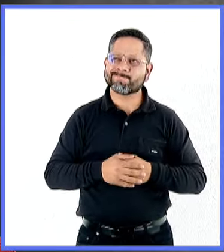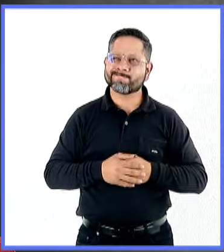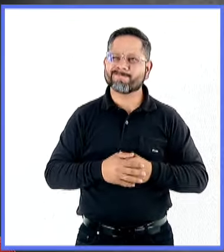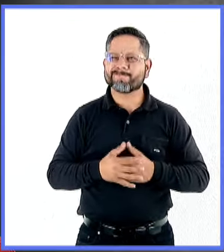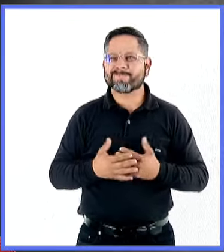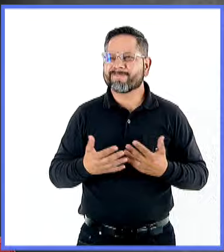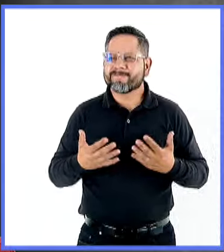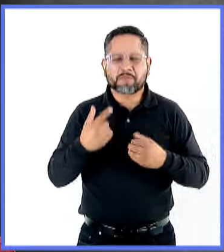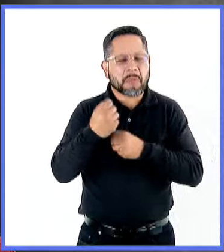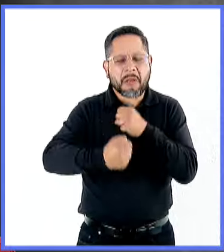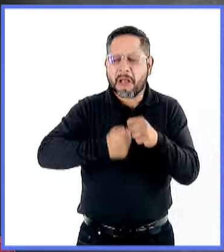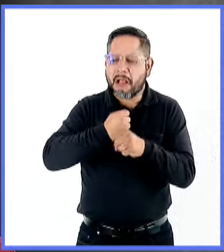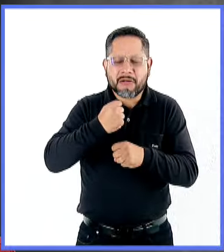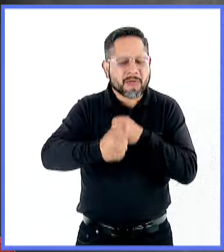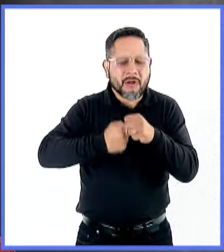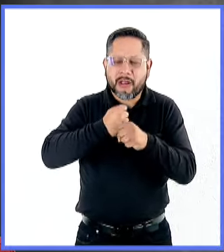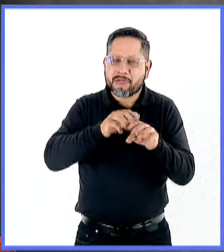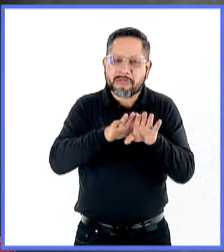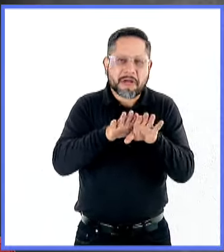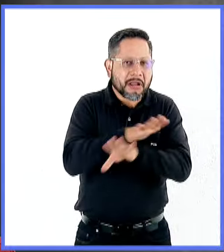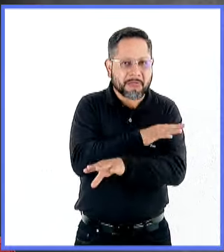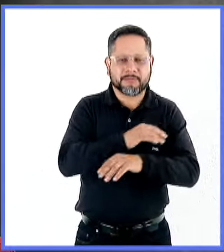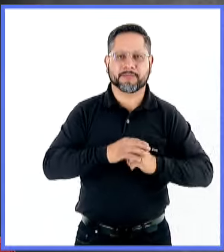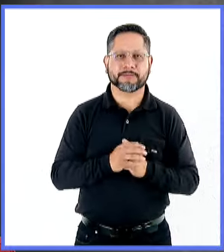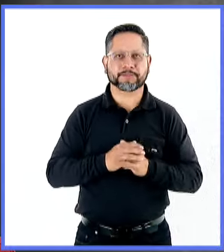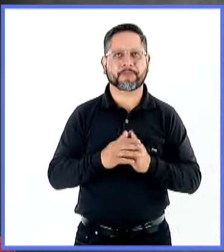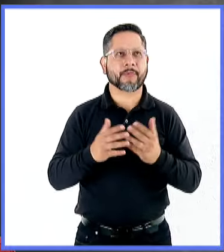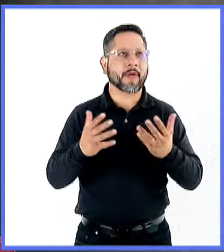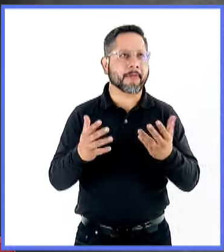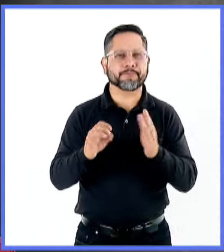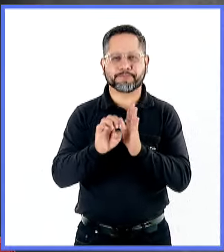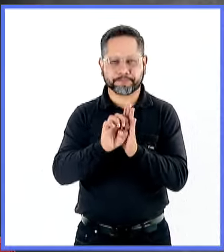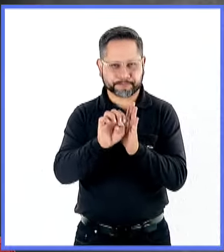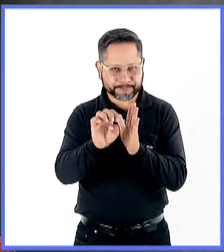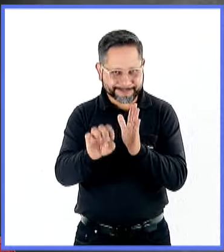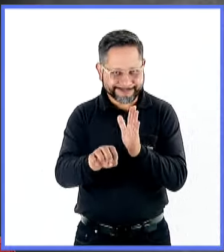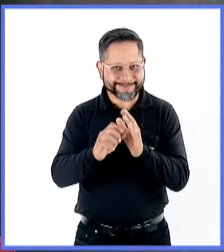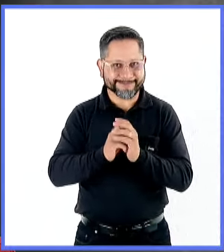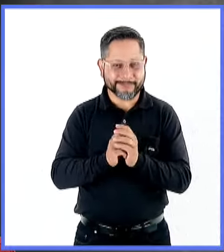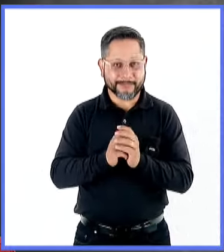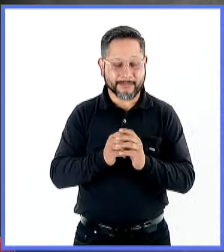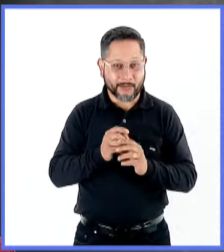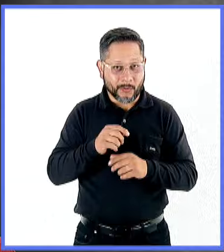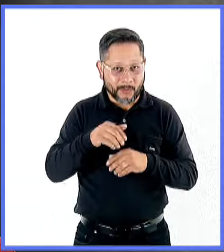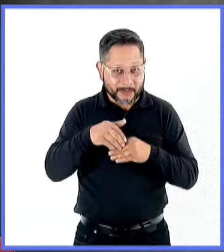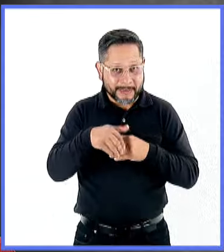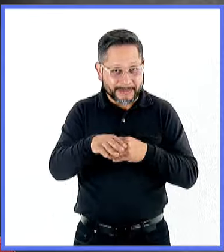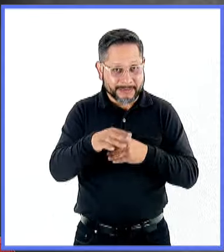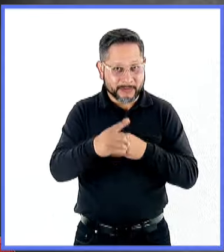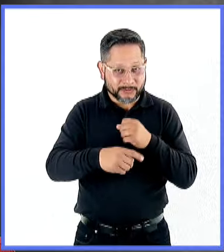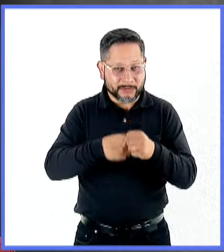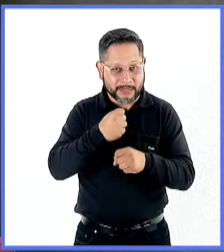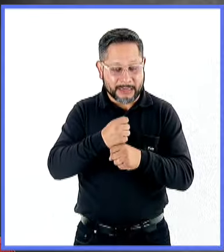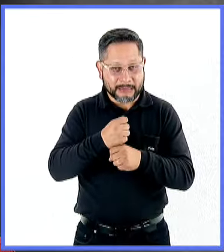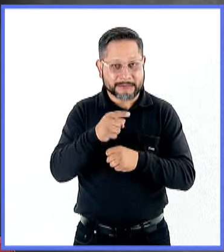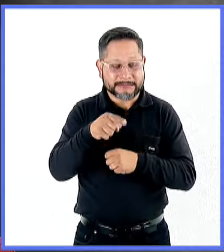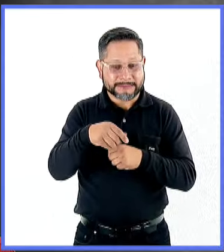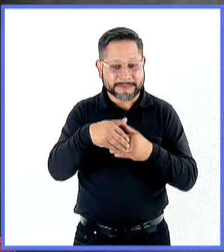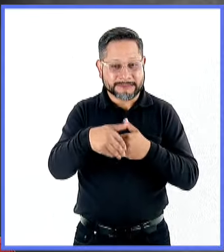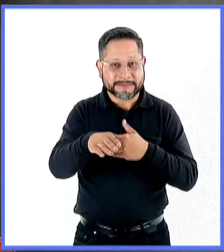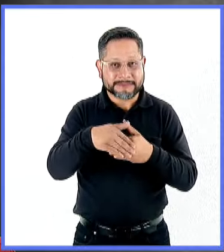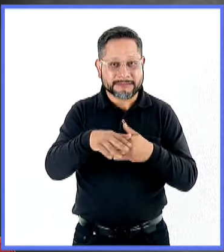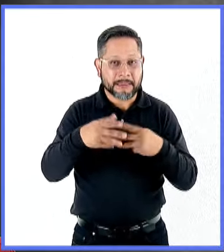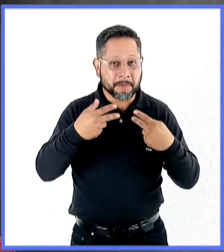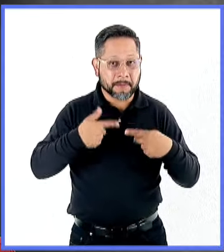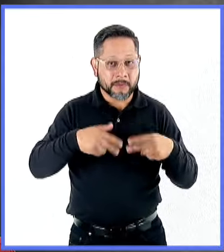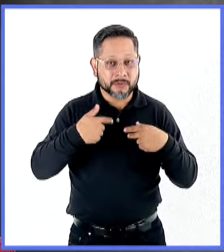esto varía en función de muchas cosas. Por ejemplo, este año hay motivos tristes por los que la gente